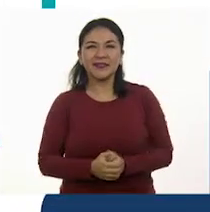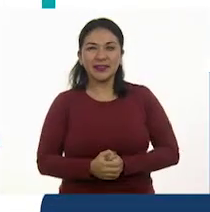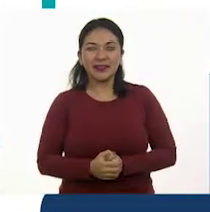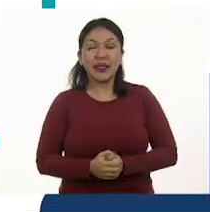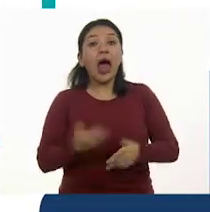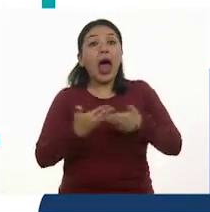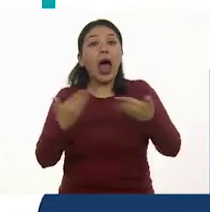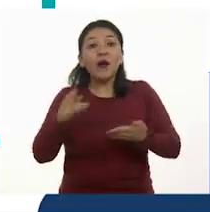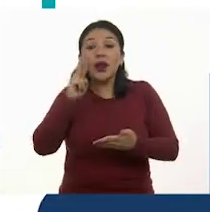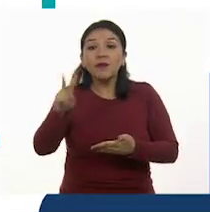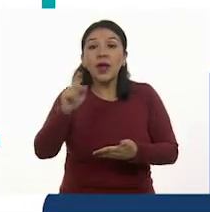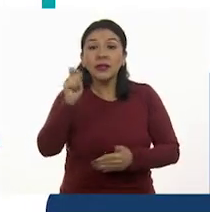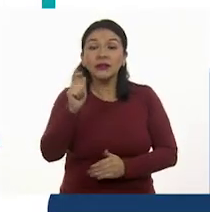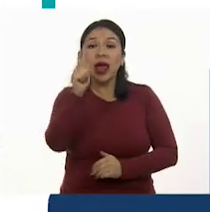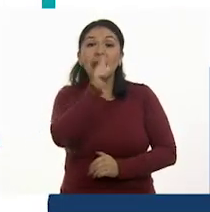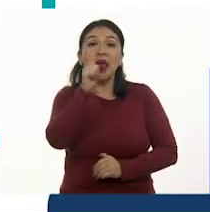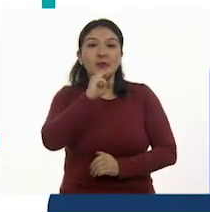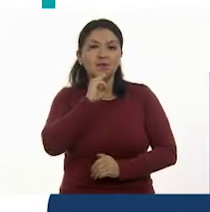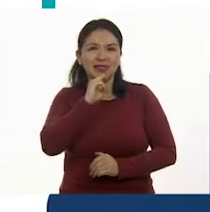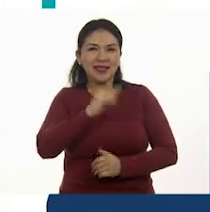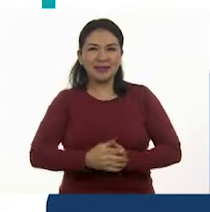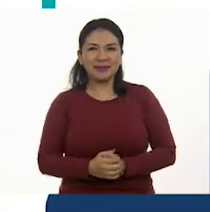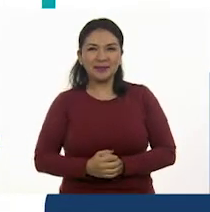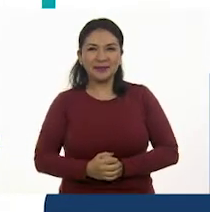A continuación, lengua materna.